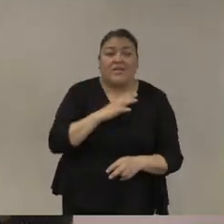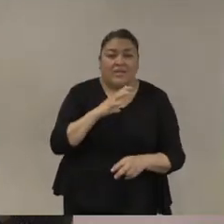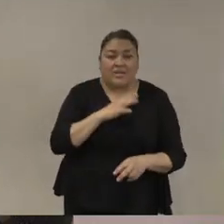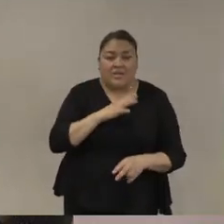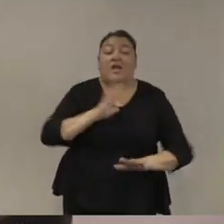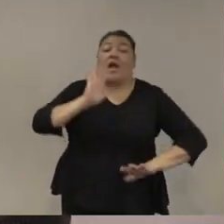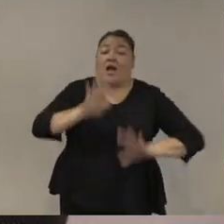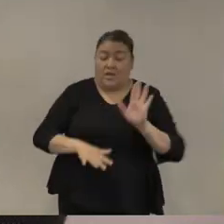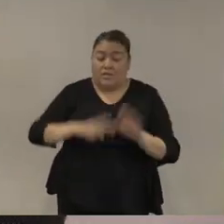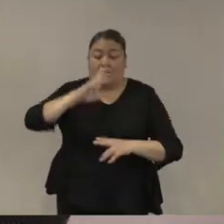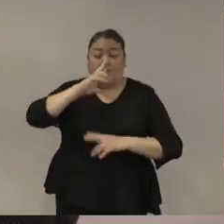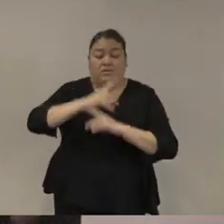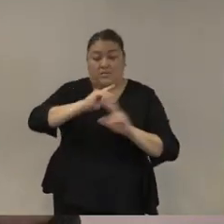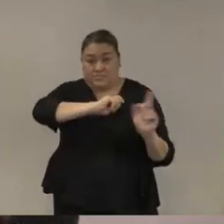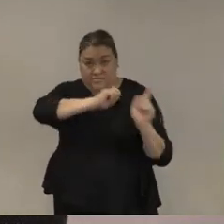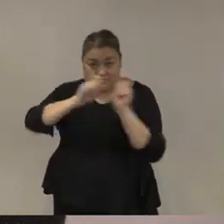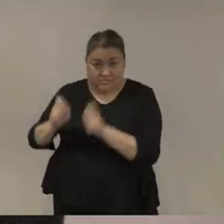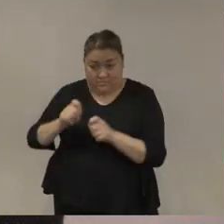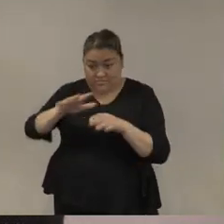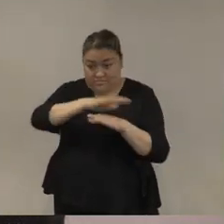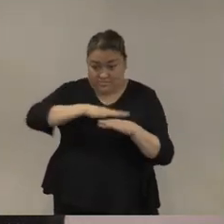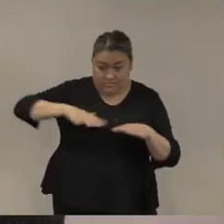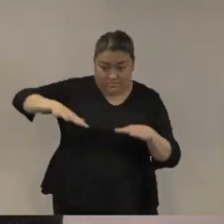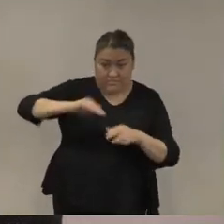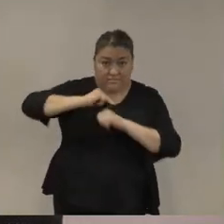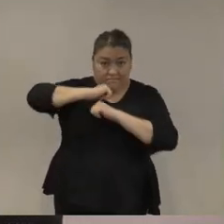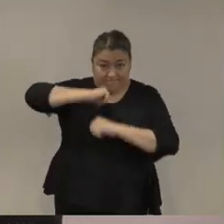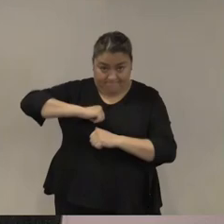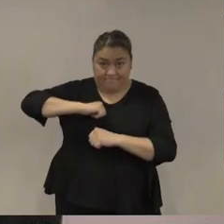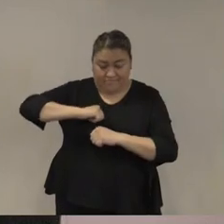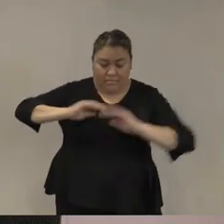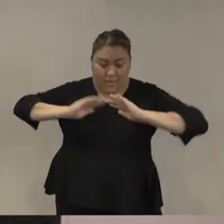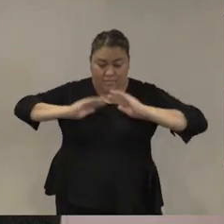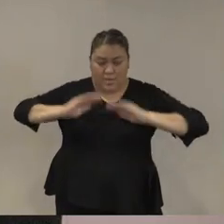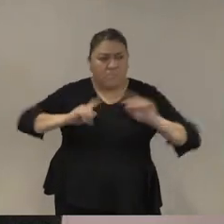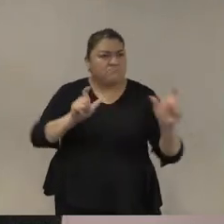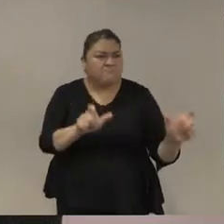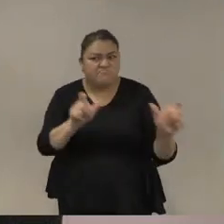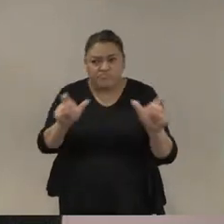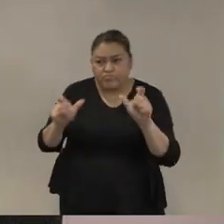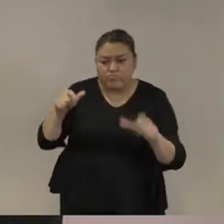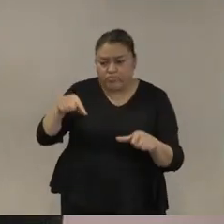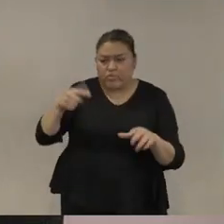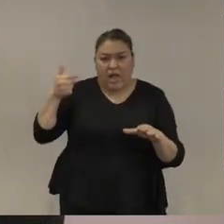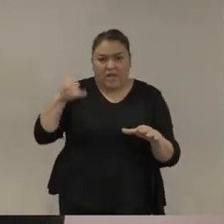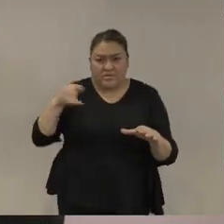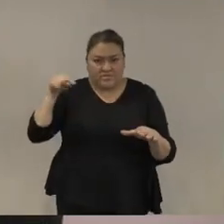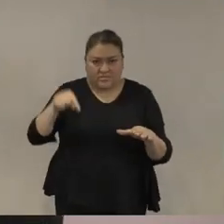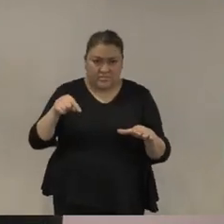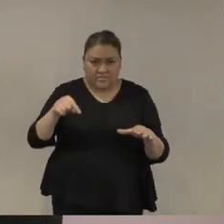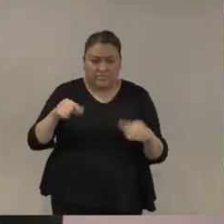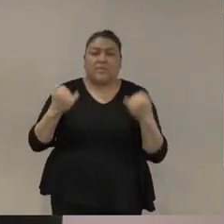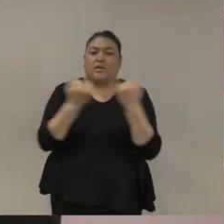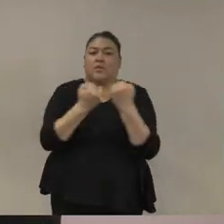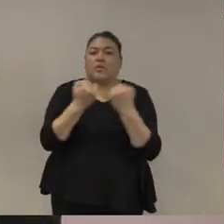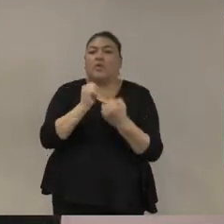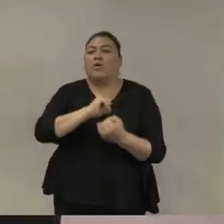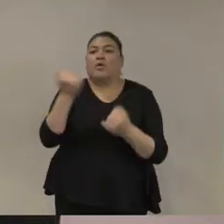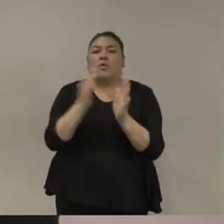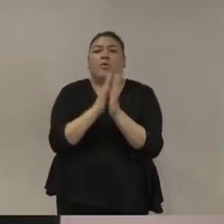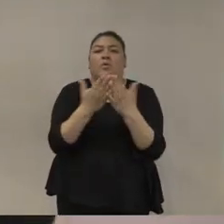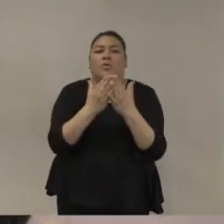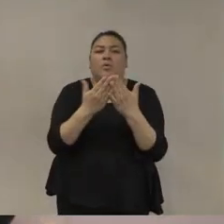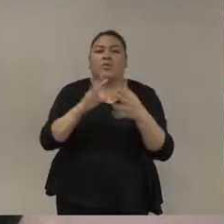funciones de seguridad a los militares tenemos lo que la literatura llama un